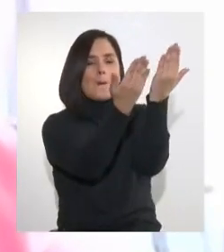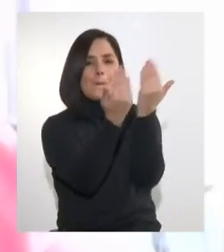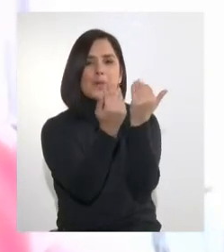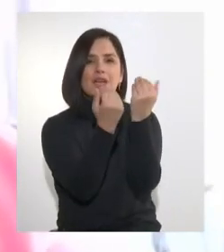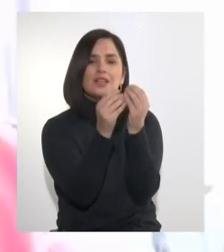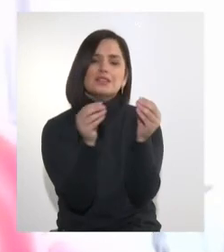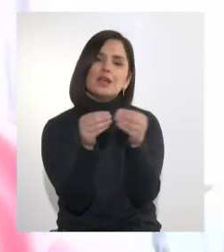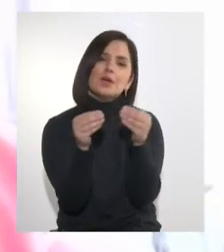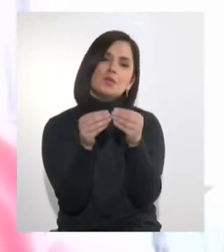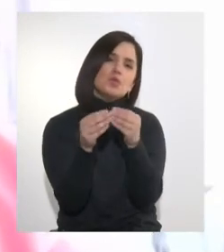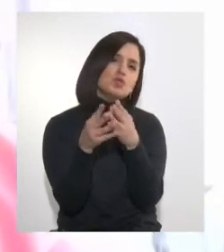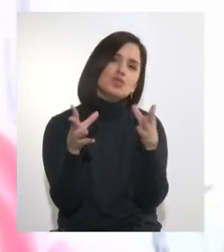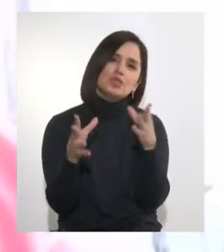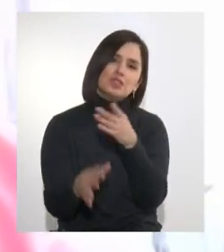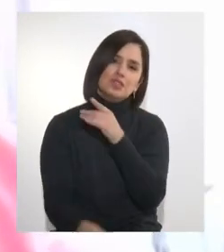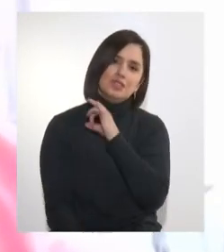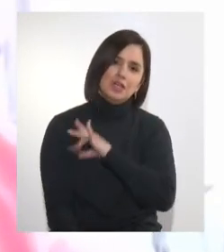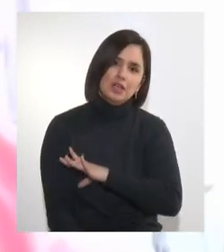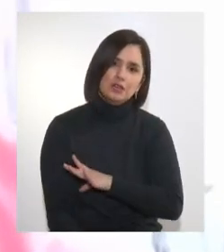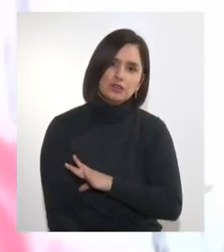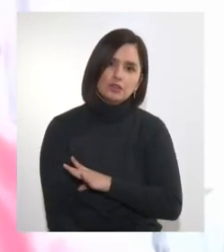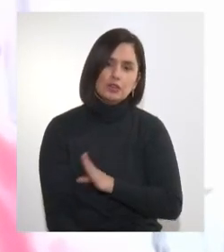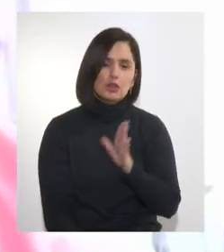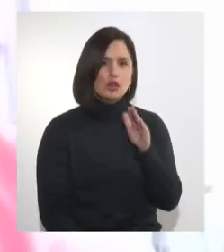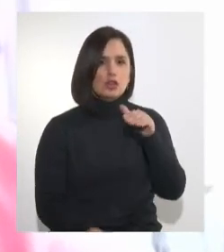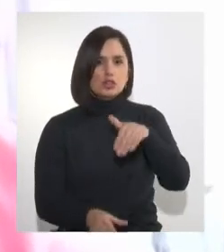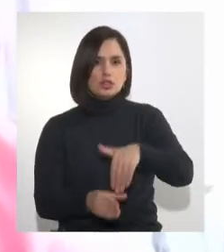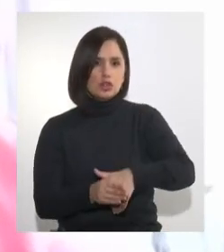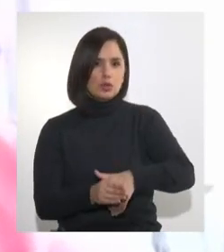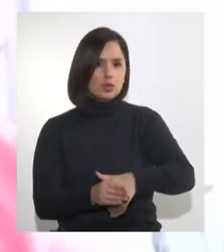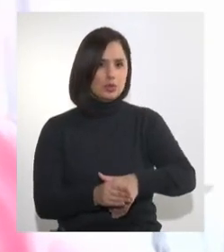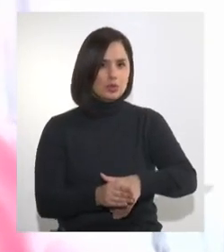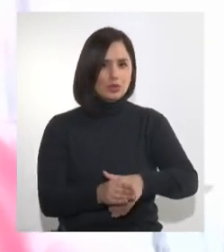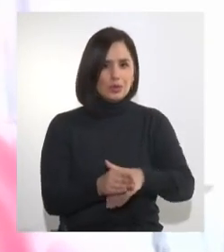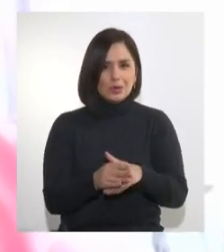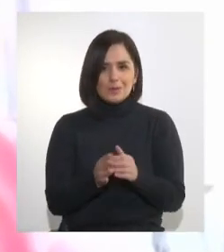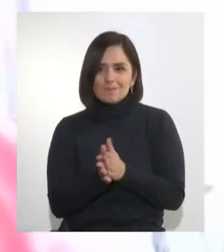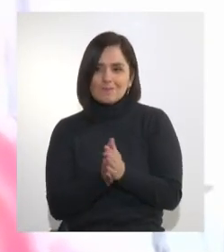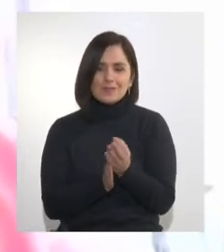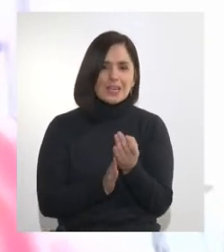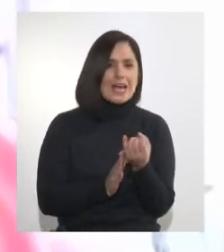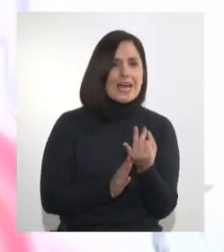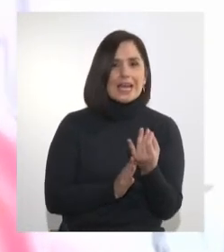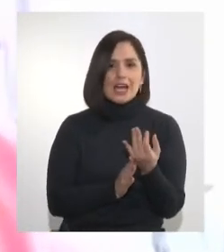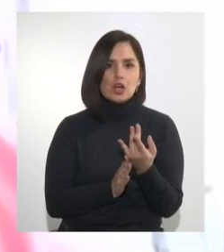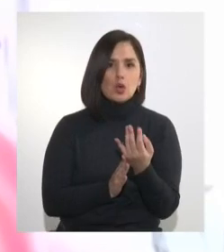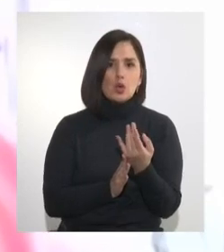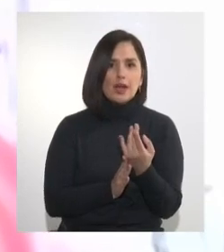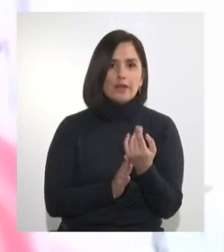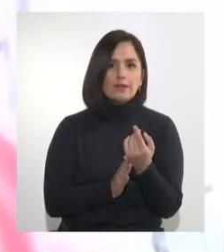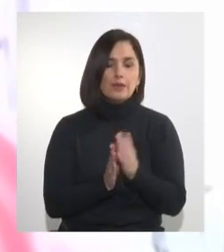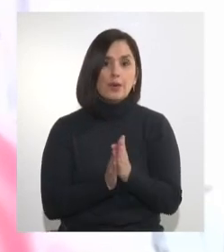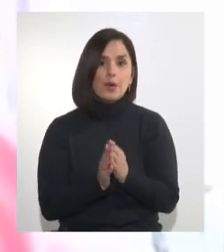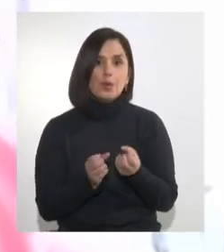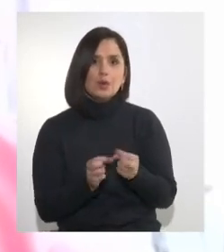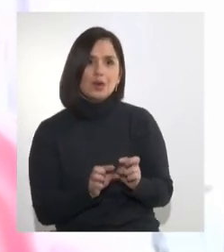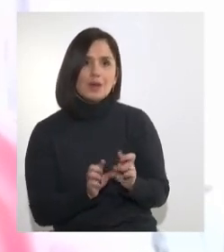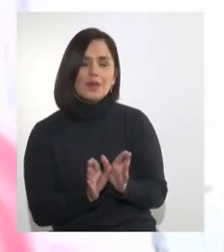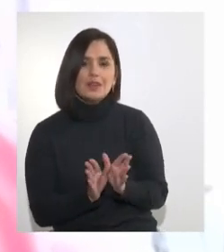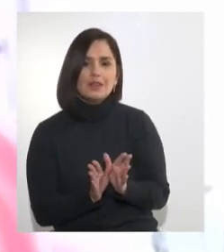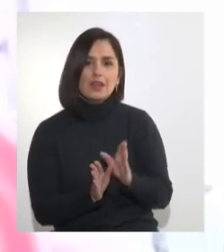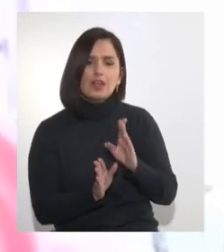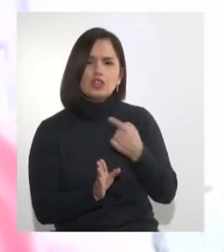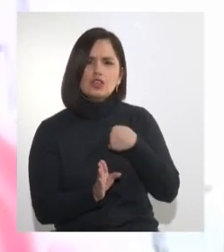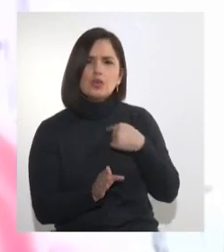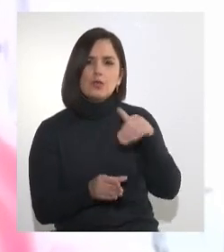chilenas. Voto sin cálculo oportunista y consciente de que seguiremos luchando en veredas opuestas por el